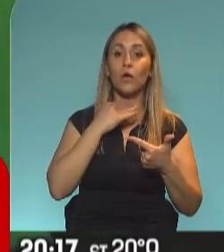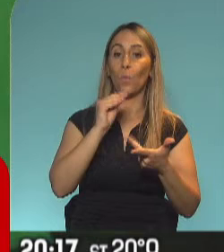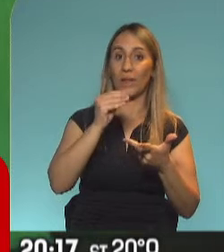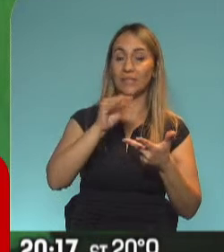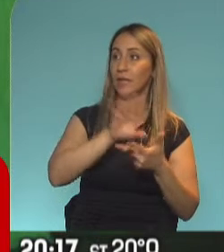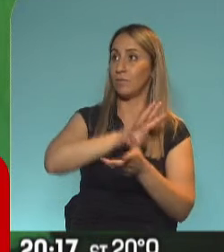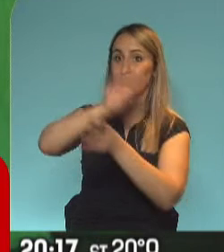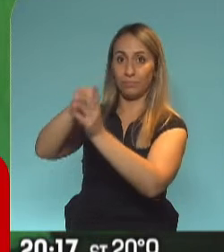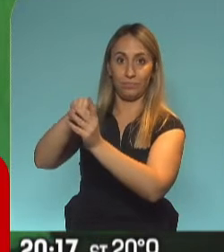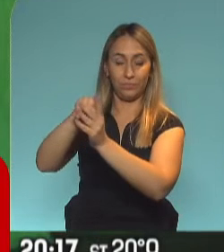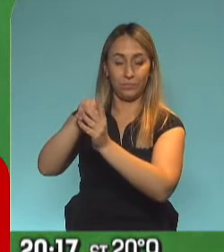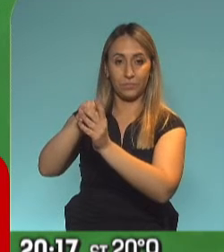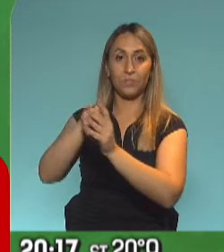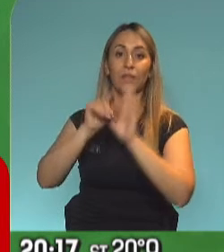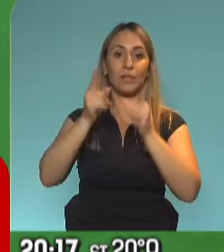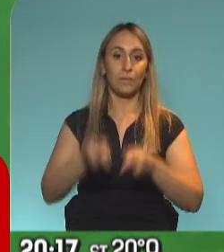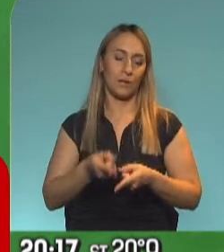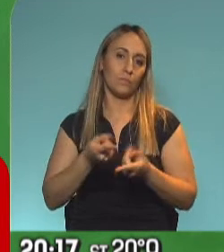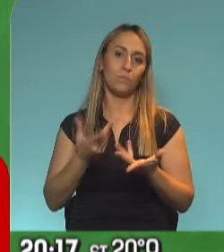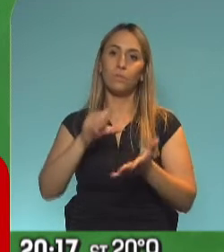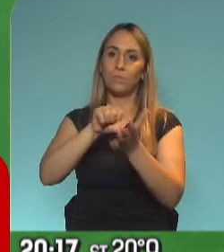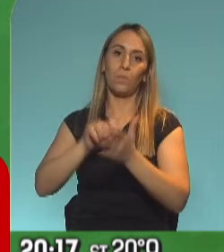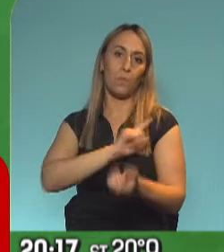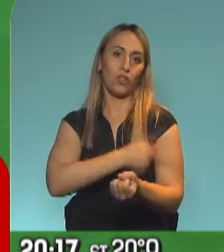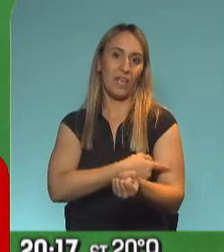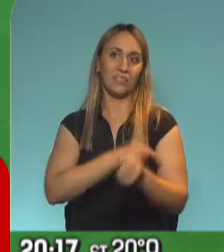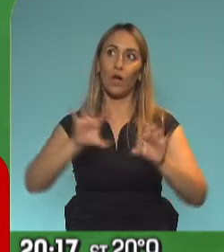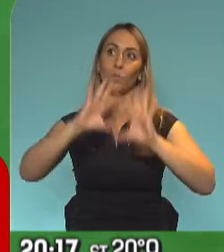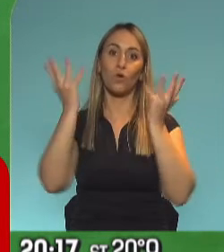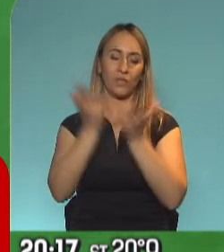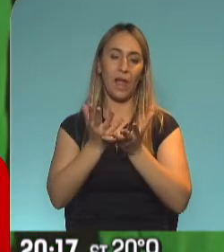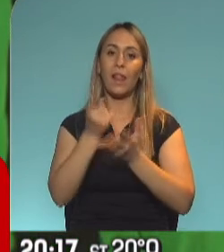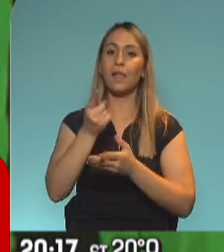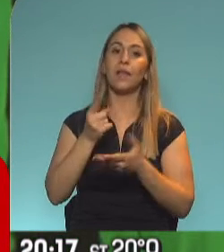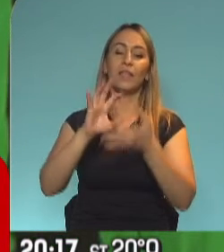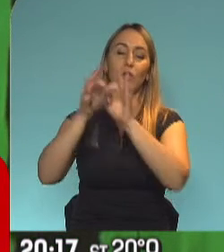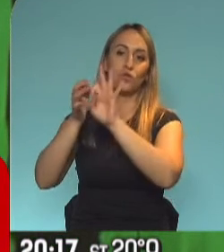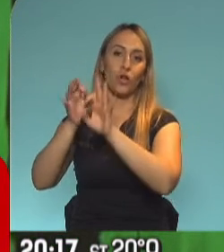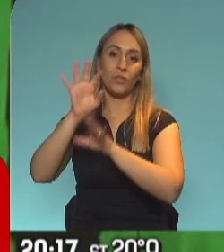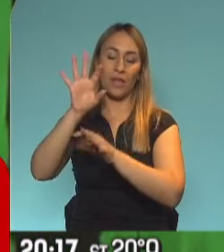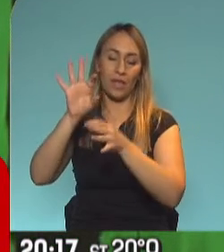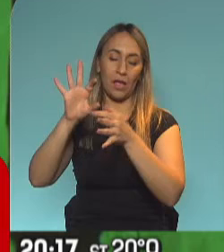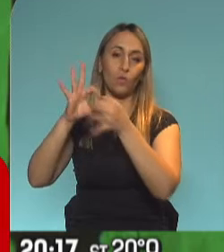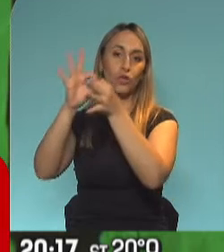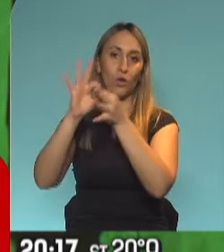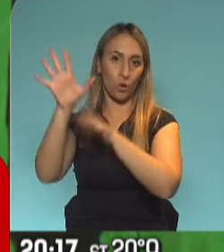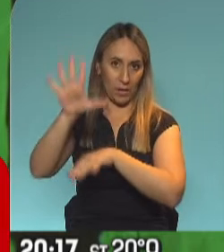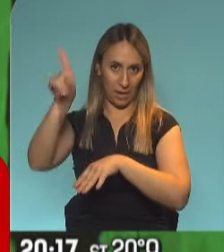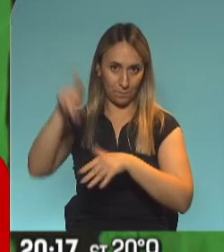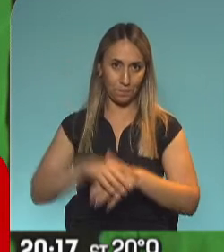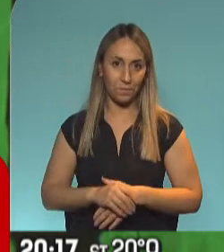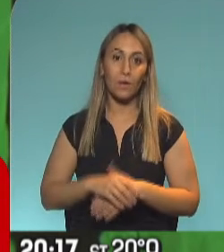y además las principales potencias mundiales además de la Unión Europea. Por eso es que es tan importante que Argentina